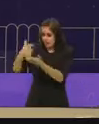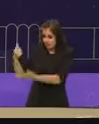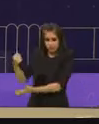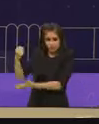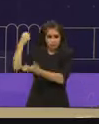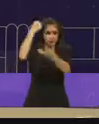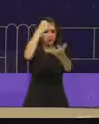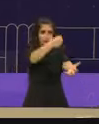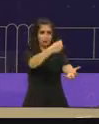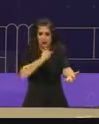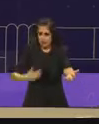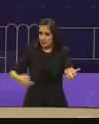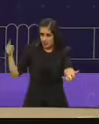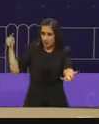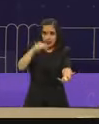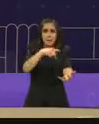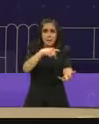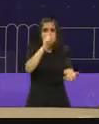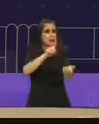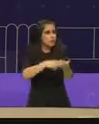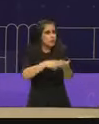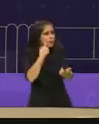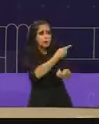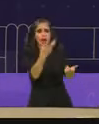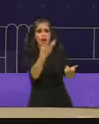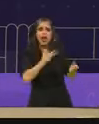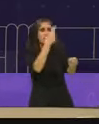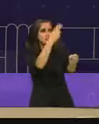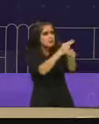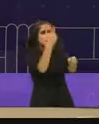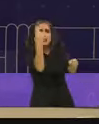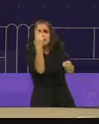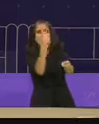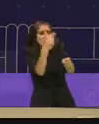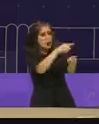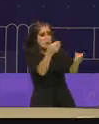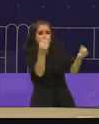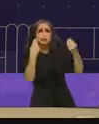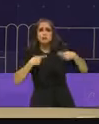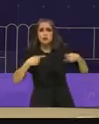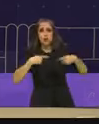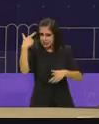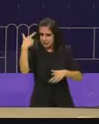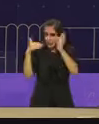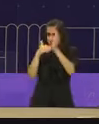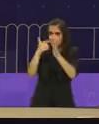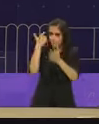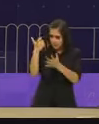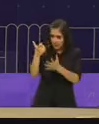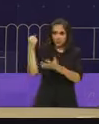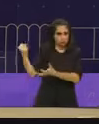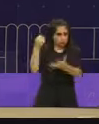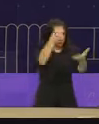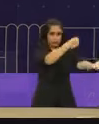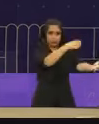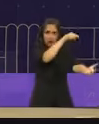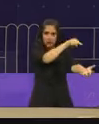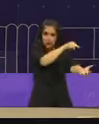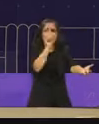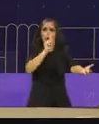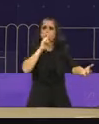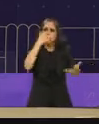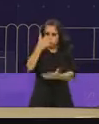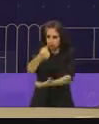no hubiera necesidades, esos 7 mil millones de pesos hubieran servido, por ejemplo, para salvar las más de